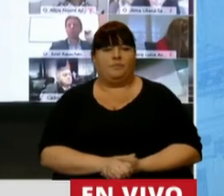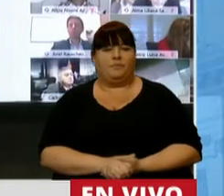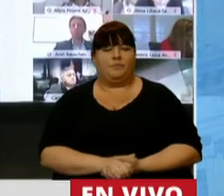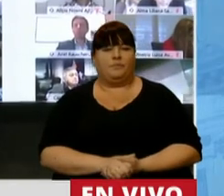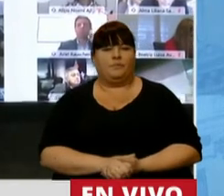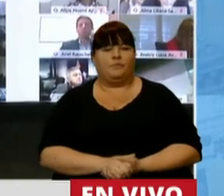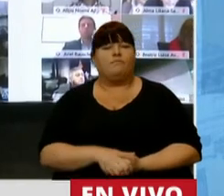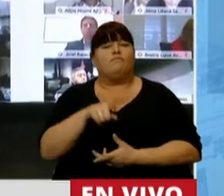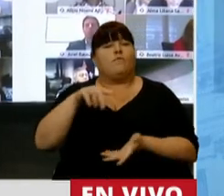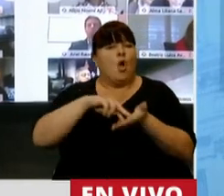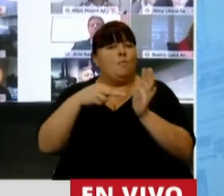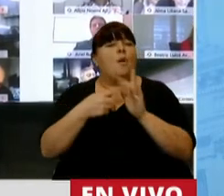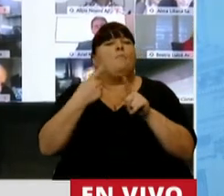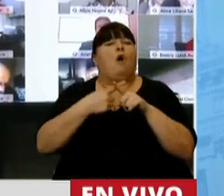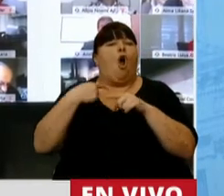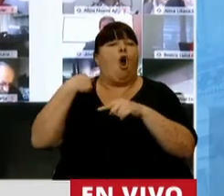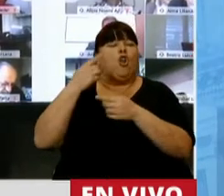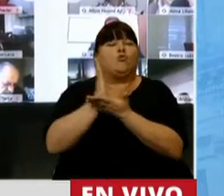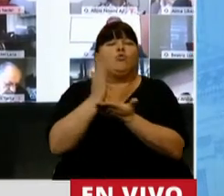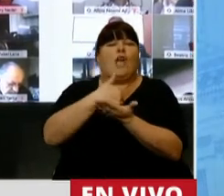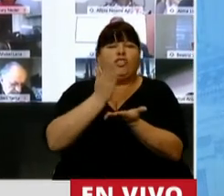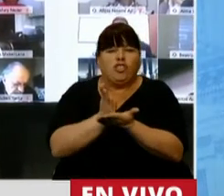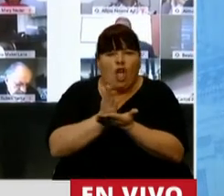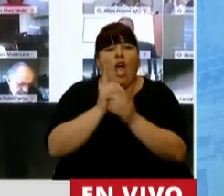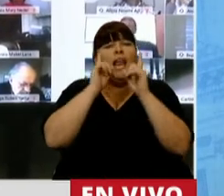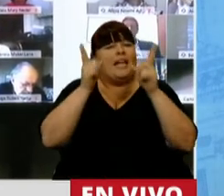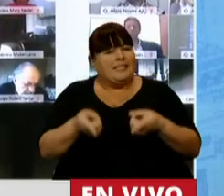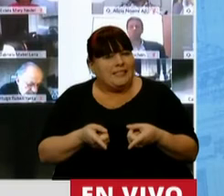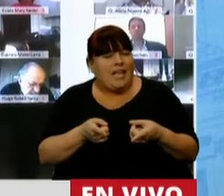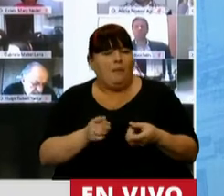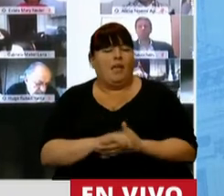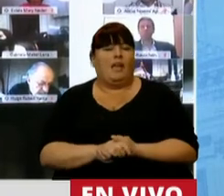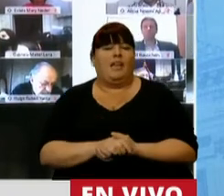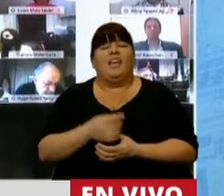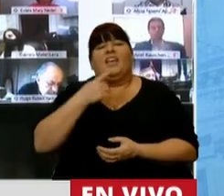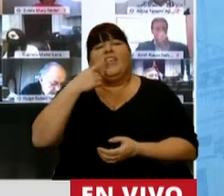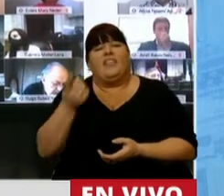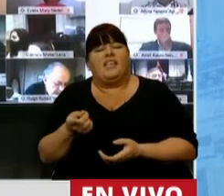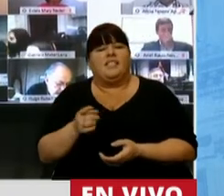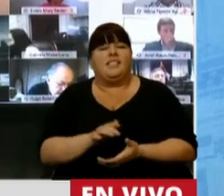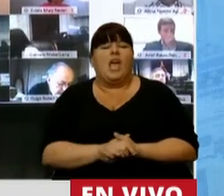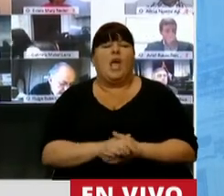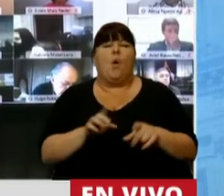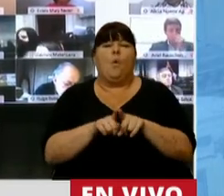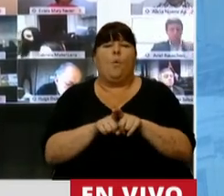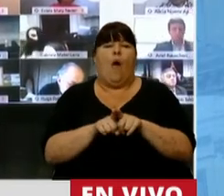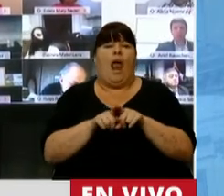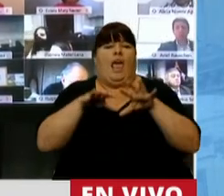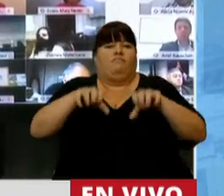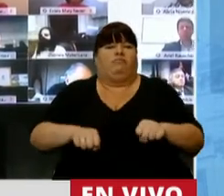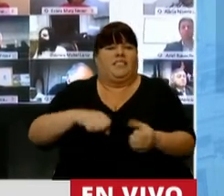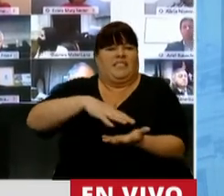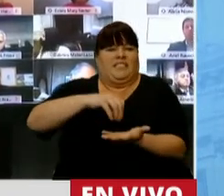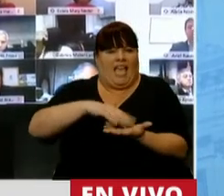Un conflicto por una sucesión donde por otra parte hablan de toma de